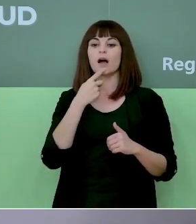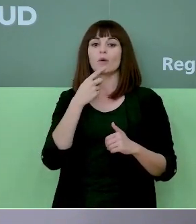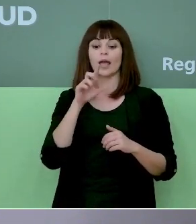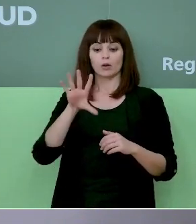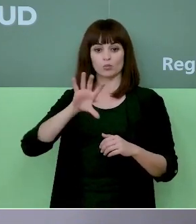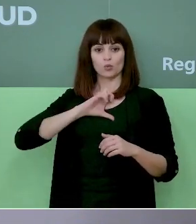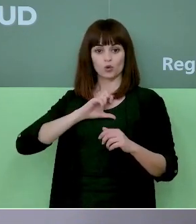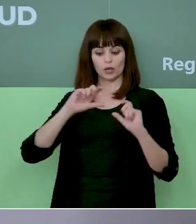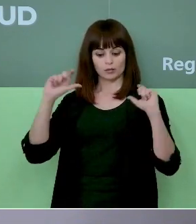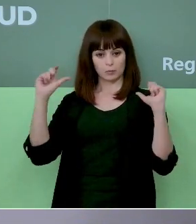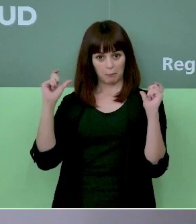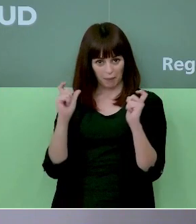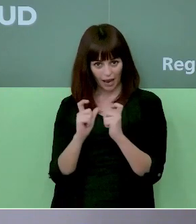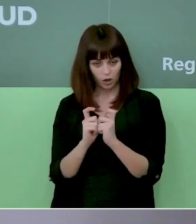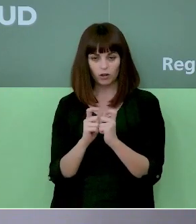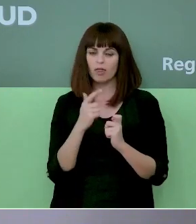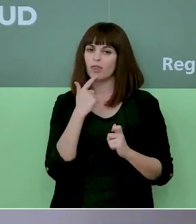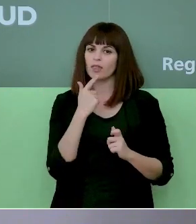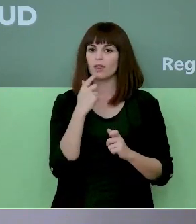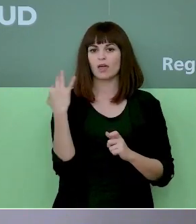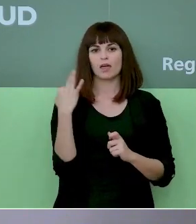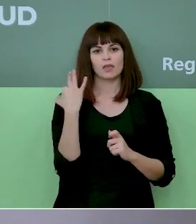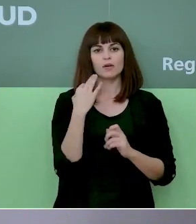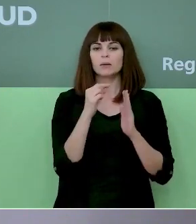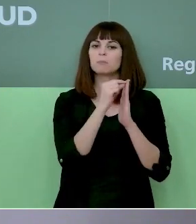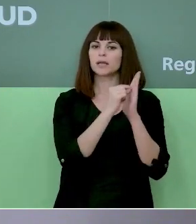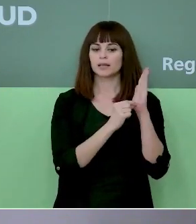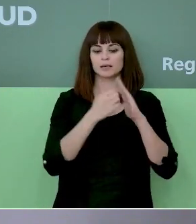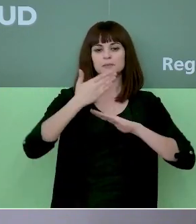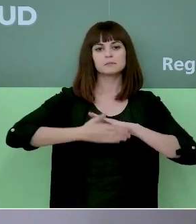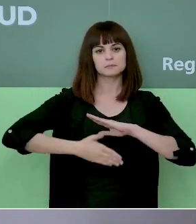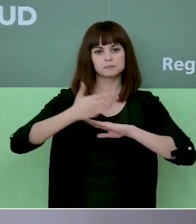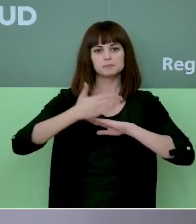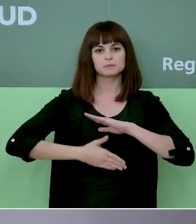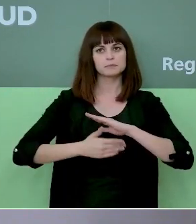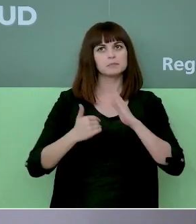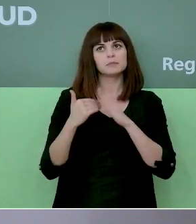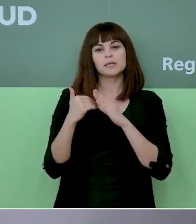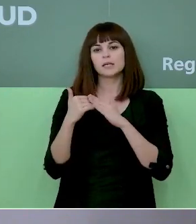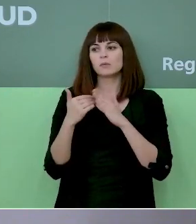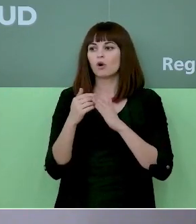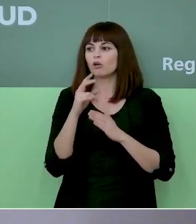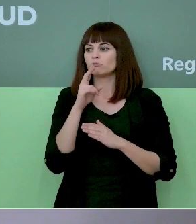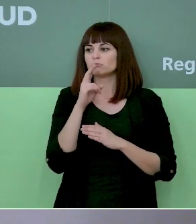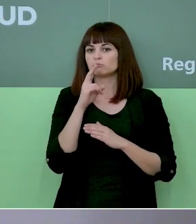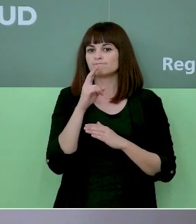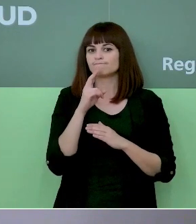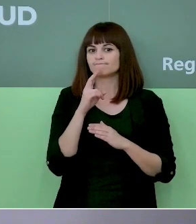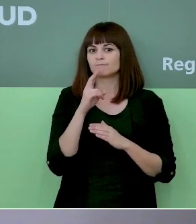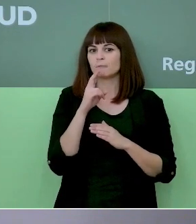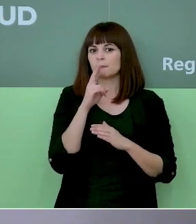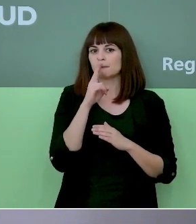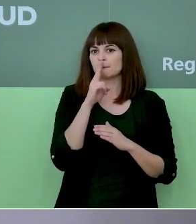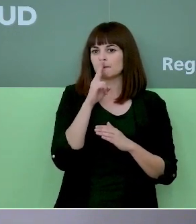contagios, de la necesidad de mantener las medidas restrictivas al menos dos, tres, incluso